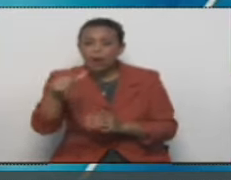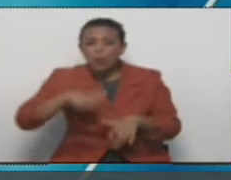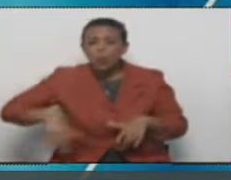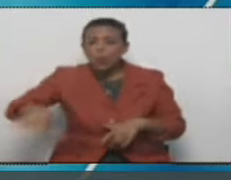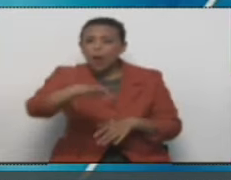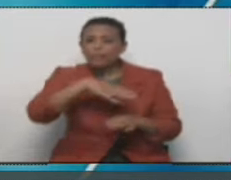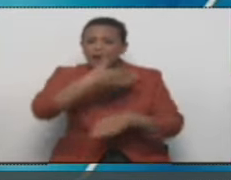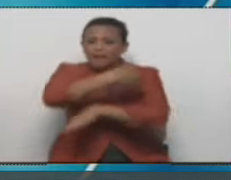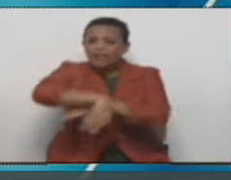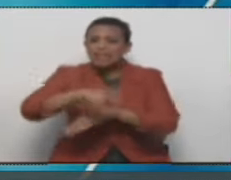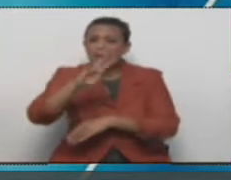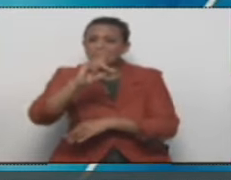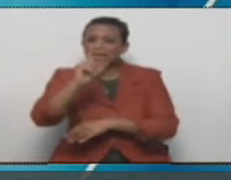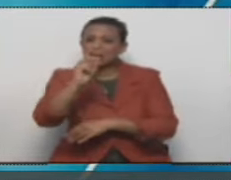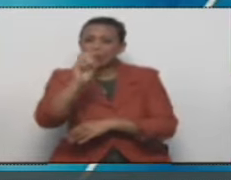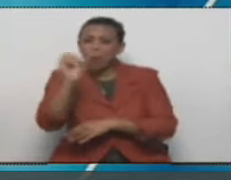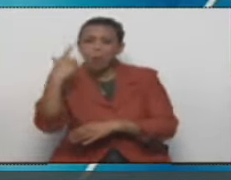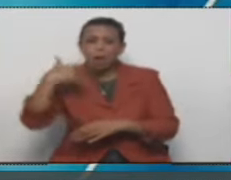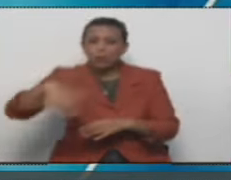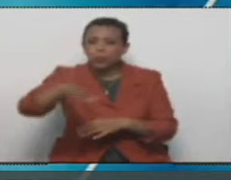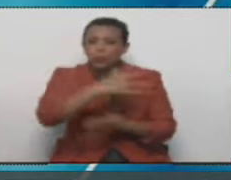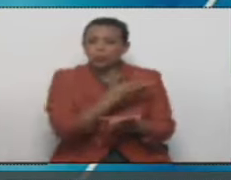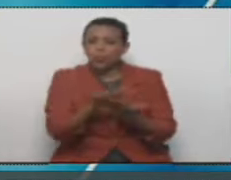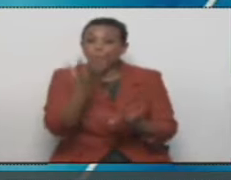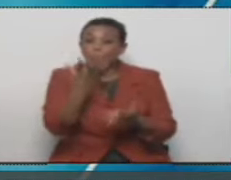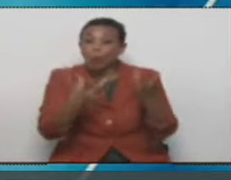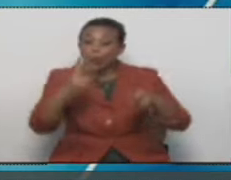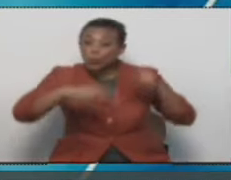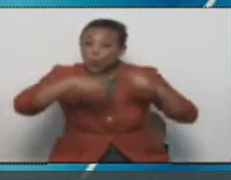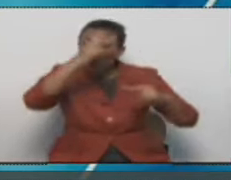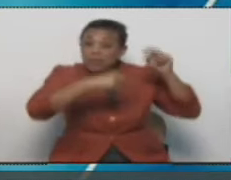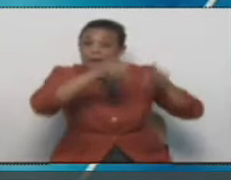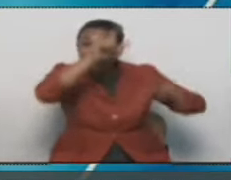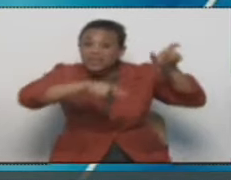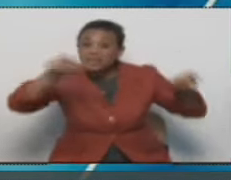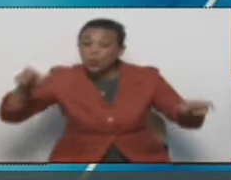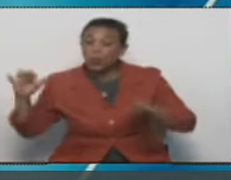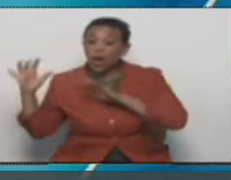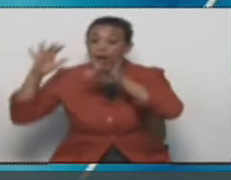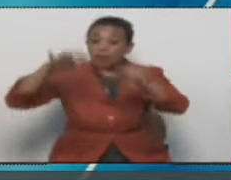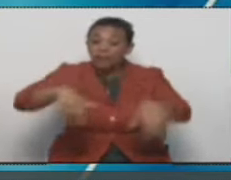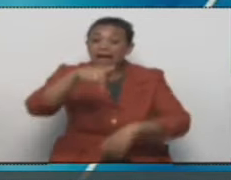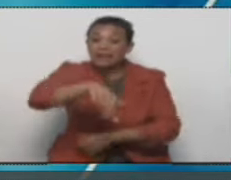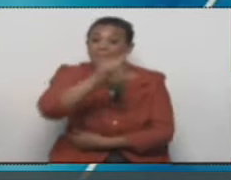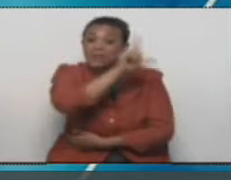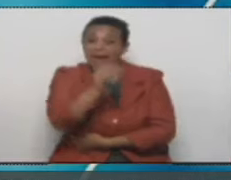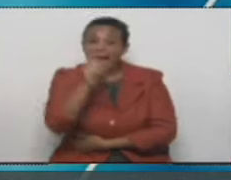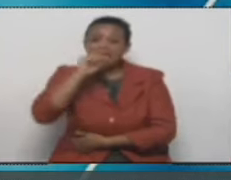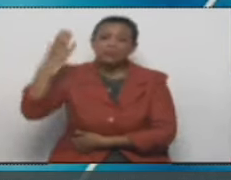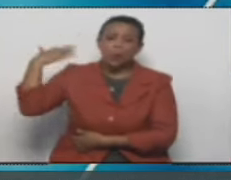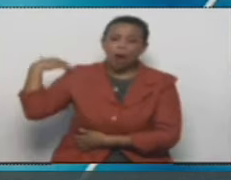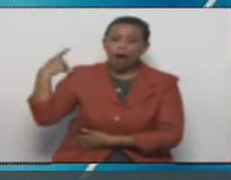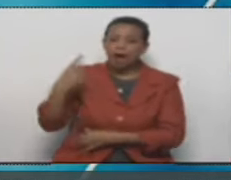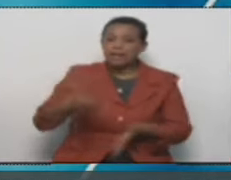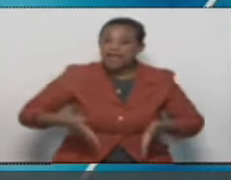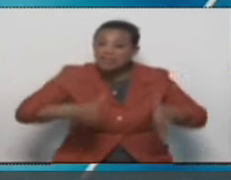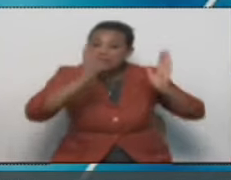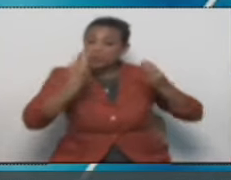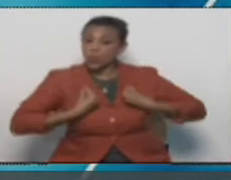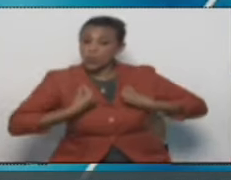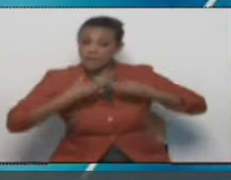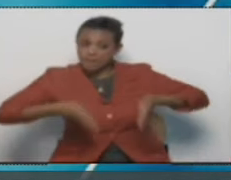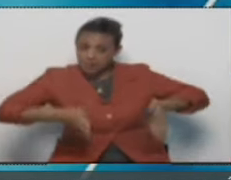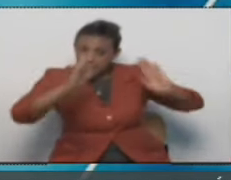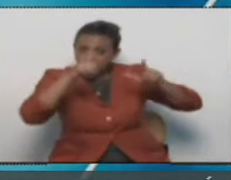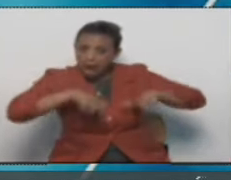Avenida Victoria, San Pedro, los Chaguara, hemos construido por migrantes italianos. Correcto, sí, sí. En el edificio que yo vivía,